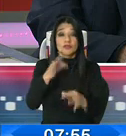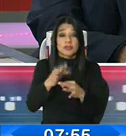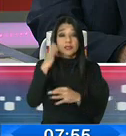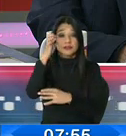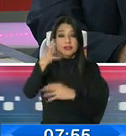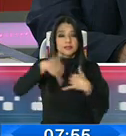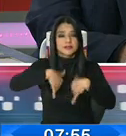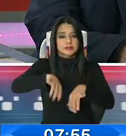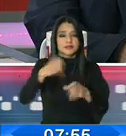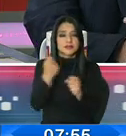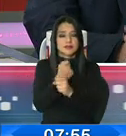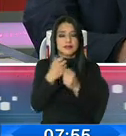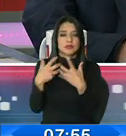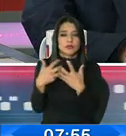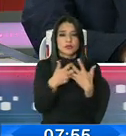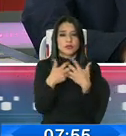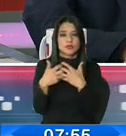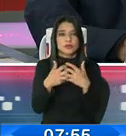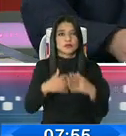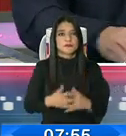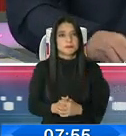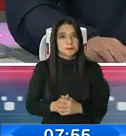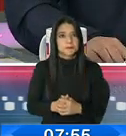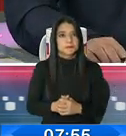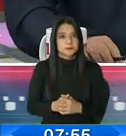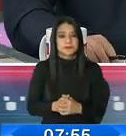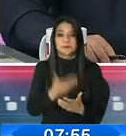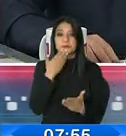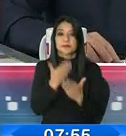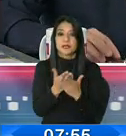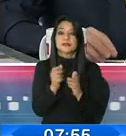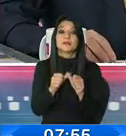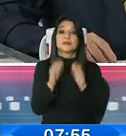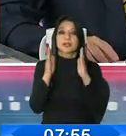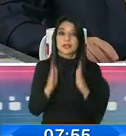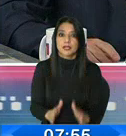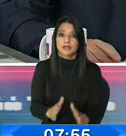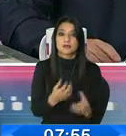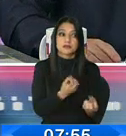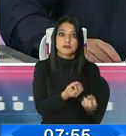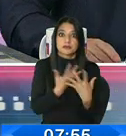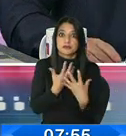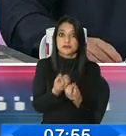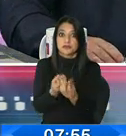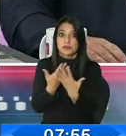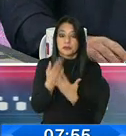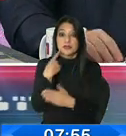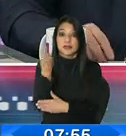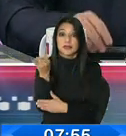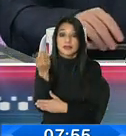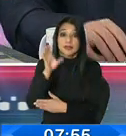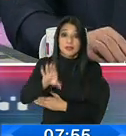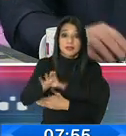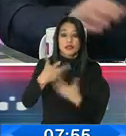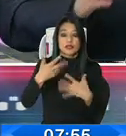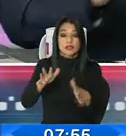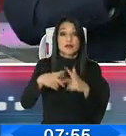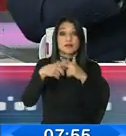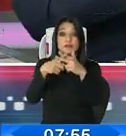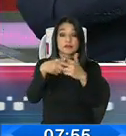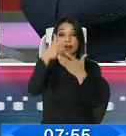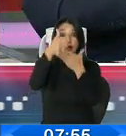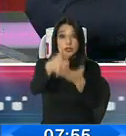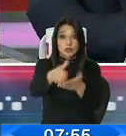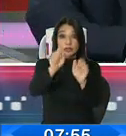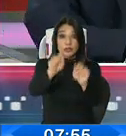seguiremos trabajando de manera punta a todo el país. Muchísimas Gracias el ministro Ontaneda nos ha dado ya las luces de que el dinero ha llegado para ayudar. Usted